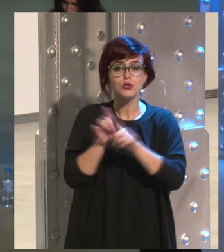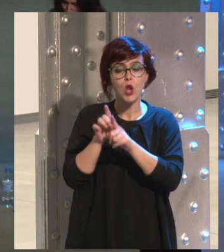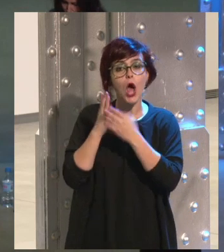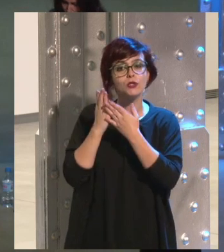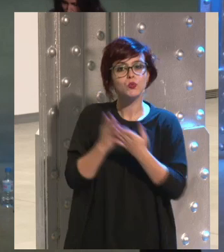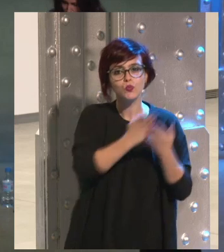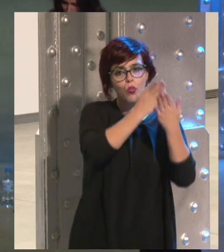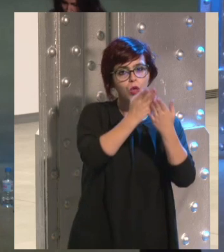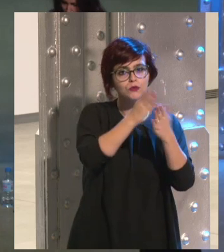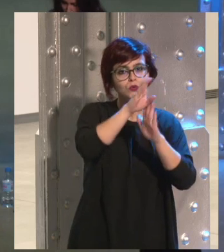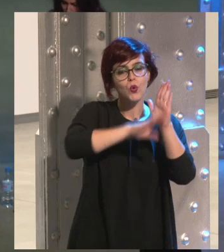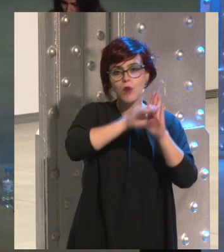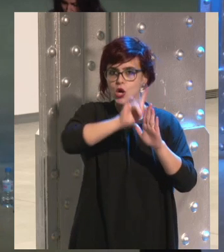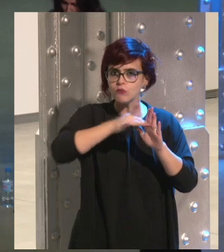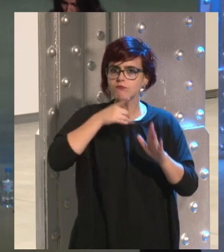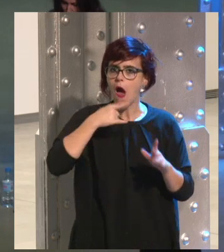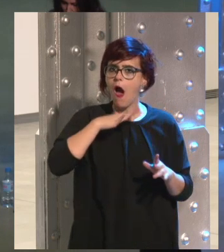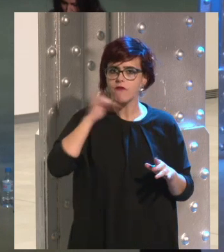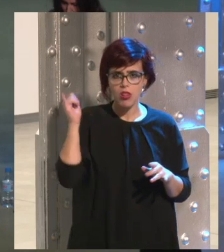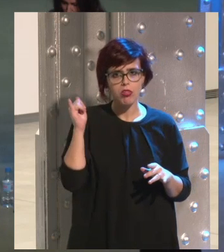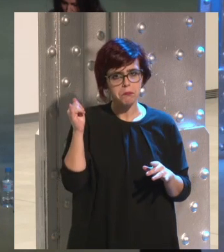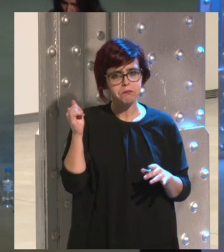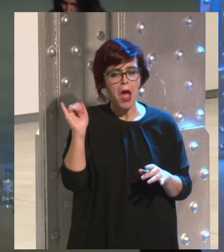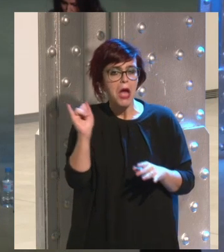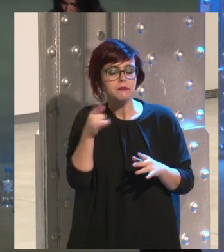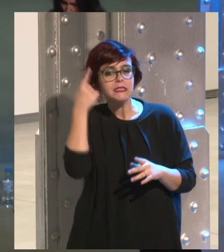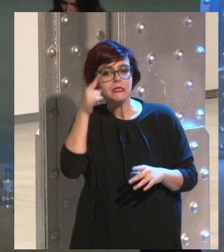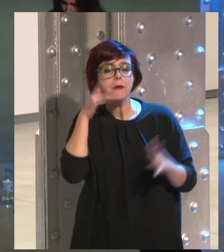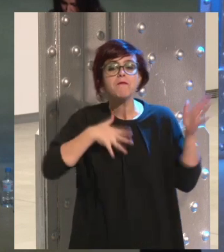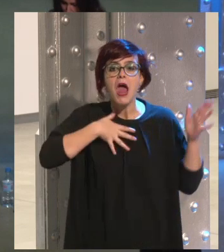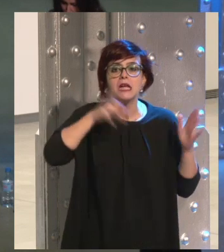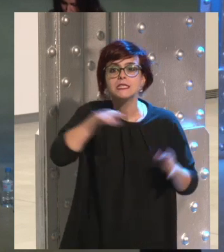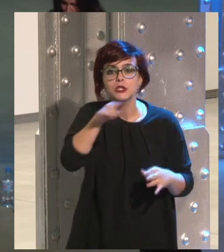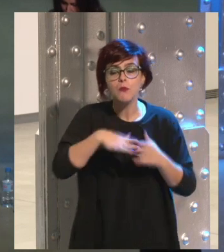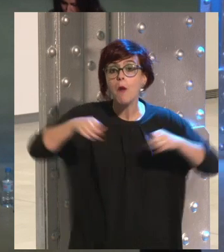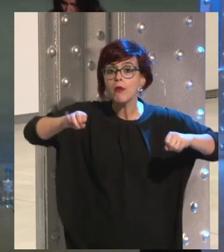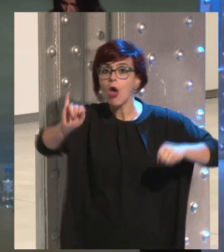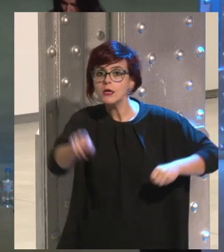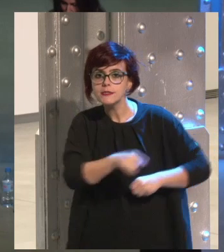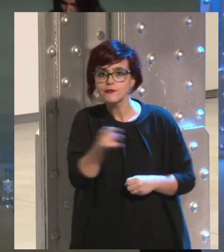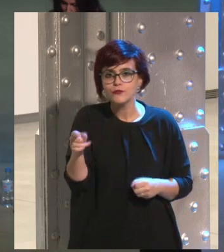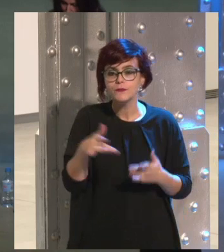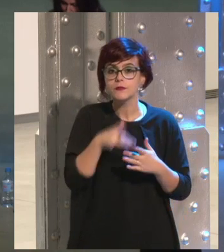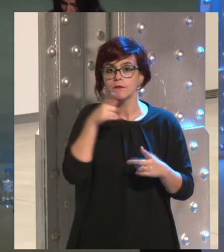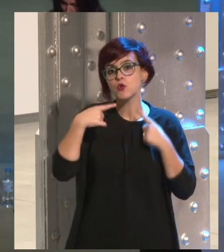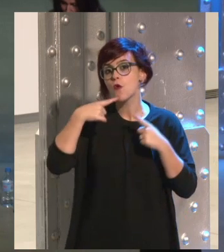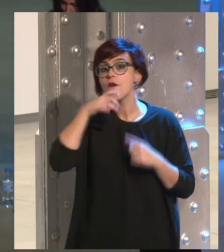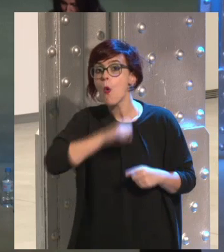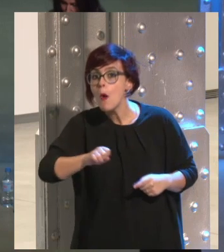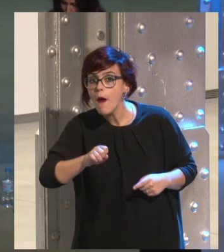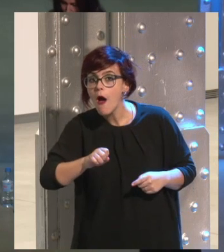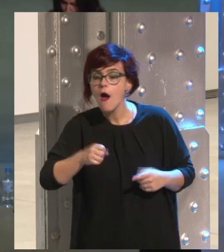sino es de lo que sabes hacer, si sabes bailar, si tienes una moto, si tu novia es guapa,